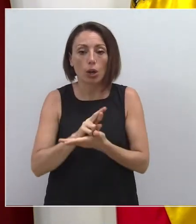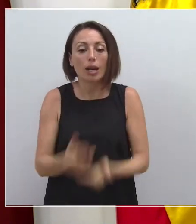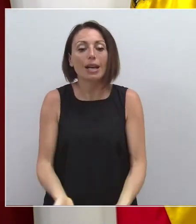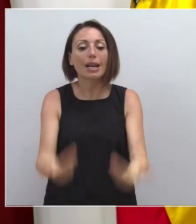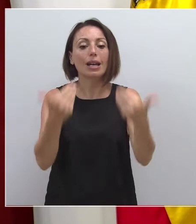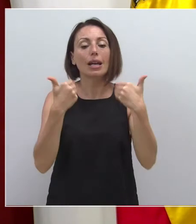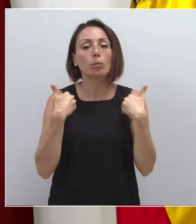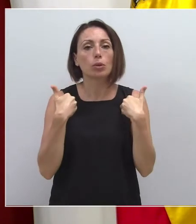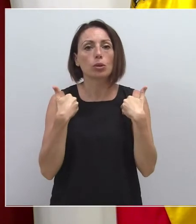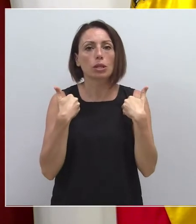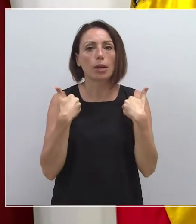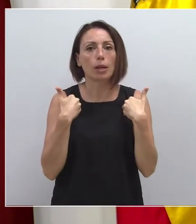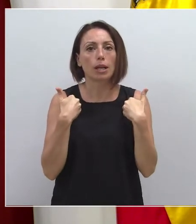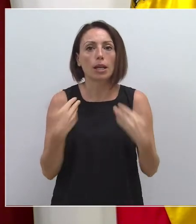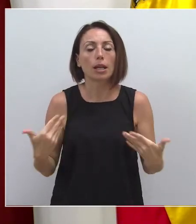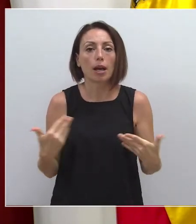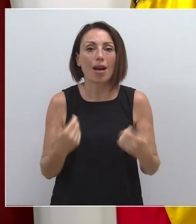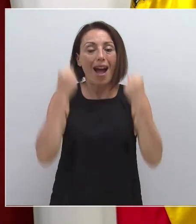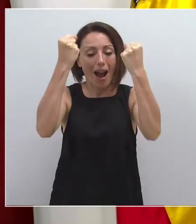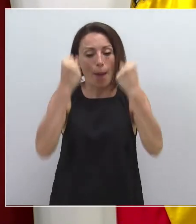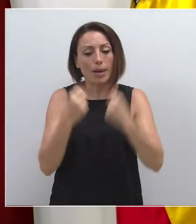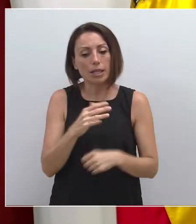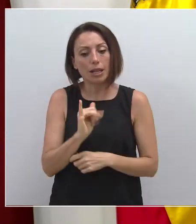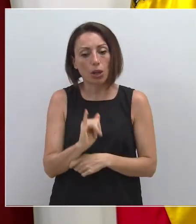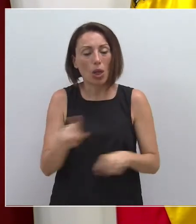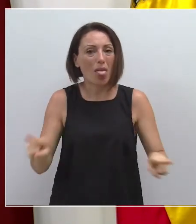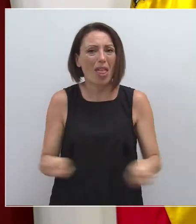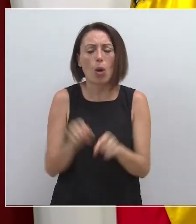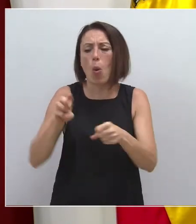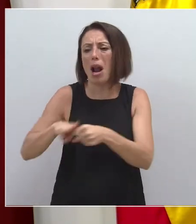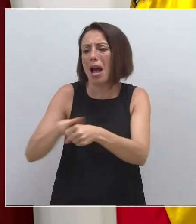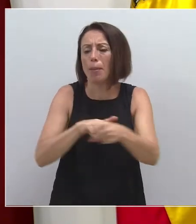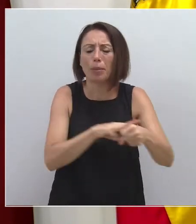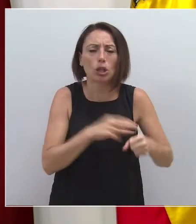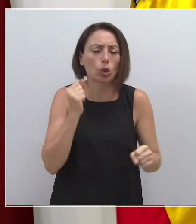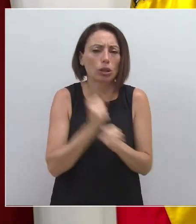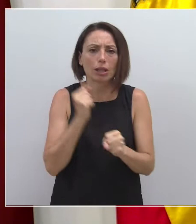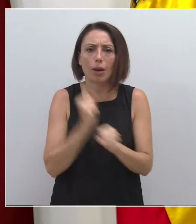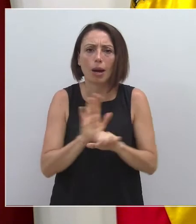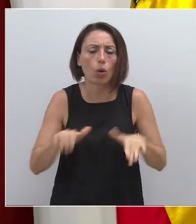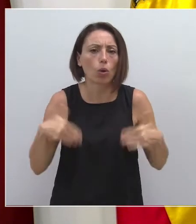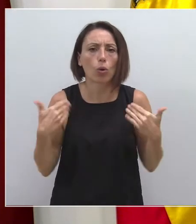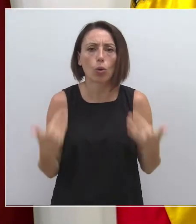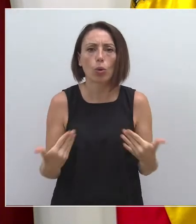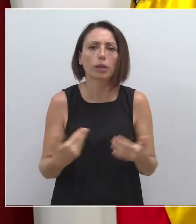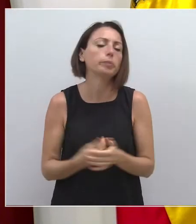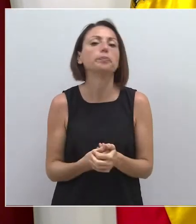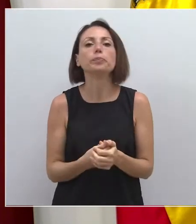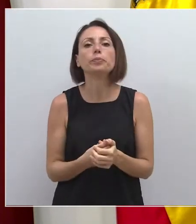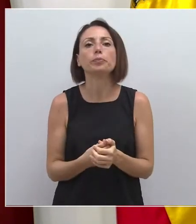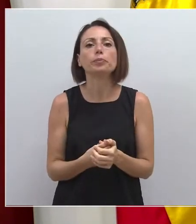que tenemos las Administraciones, cualquiera que sea su ámbito donde desarrollemos, donde ejerzamos esa responsabilidad,